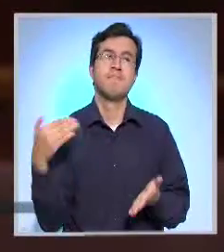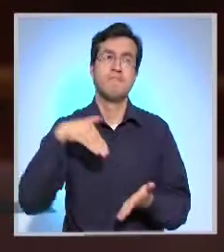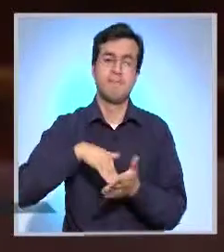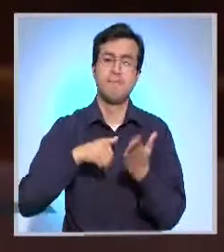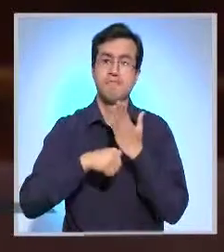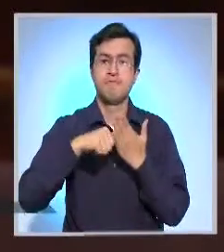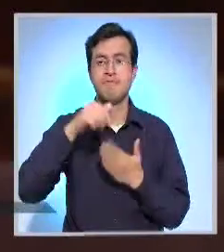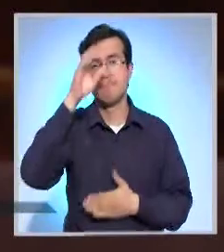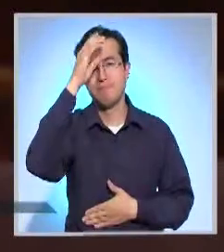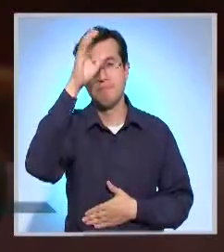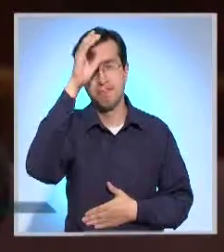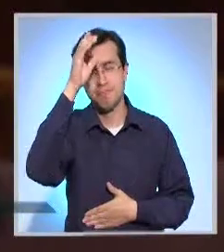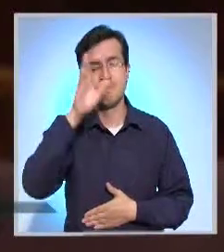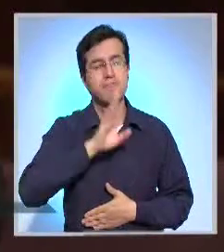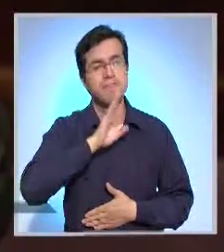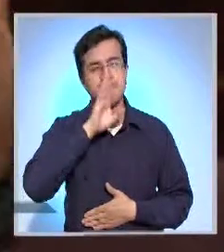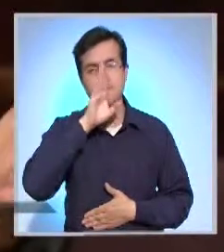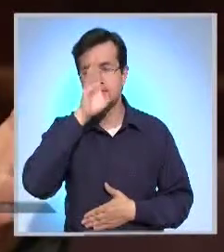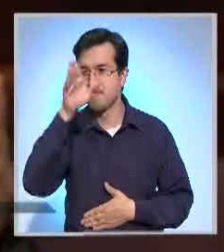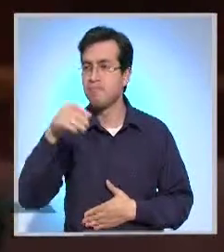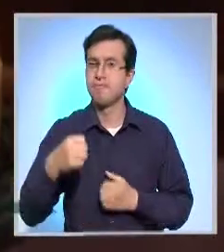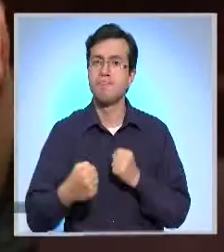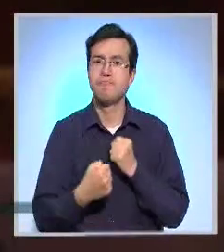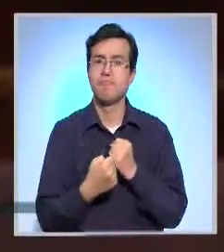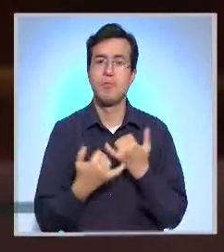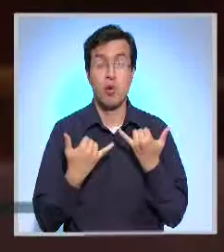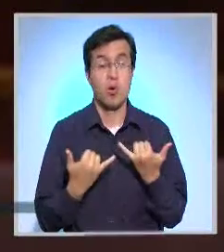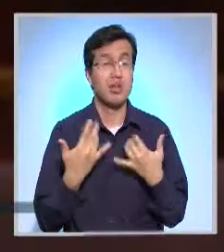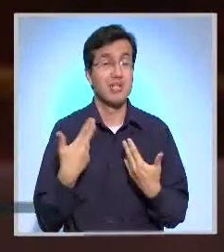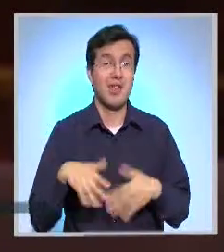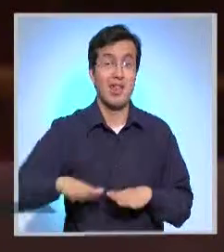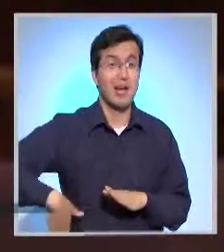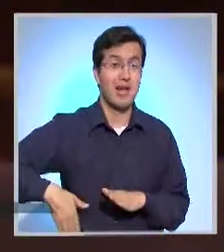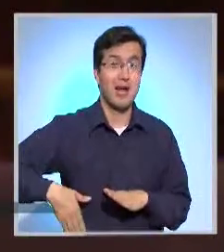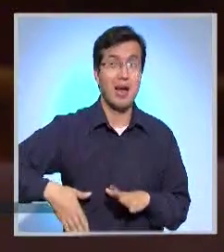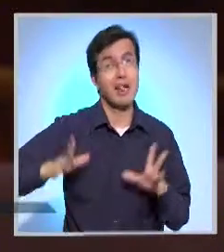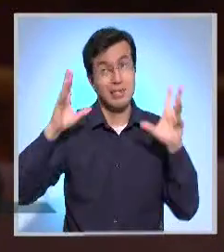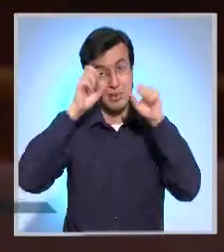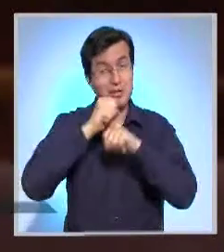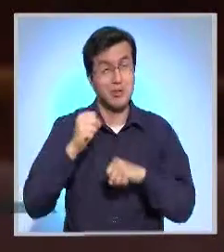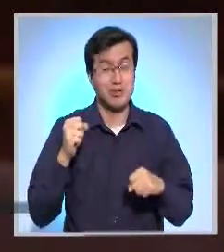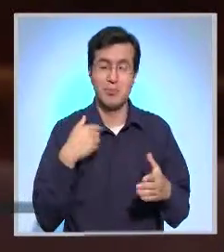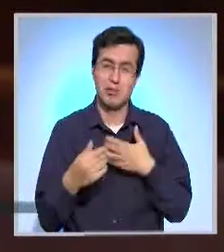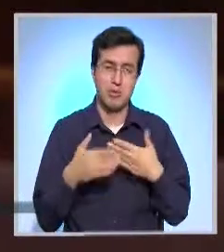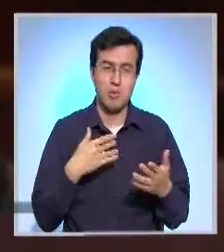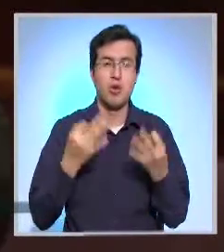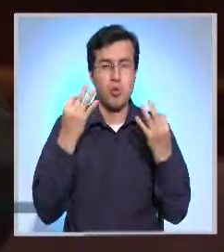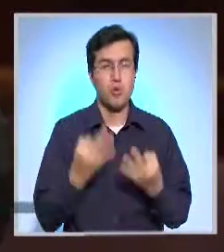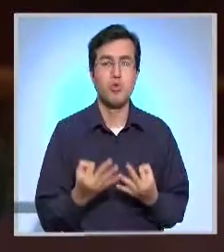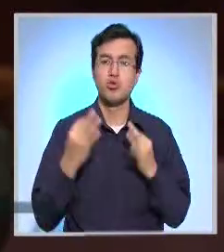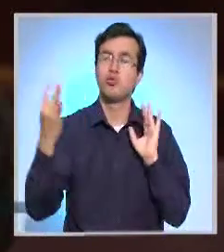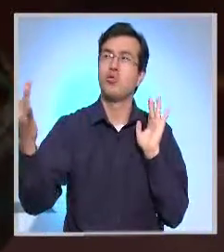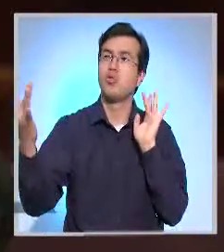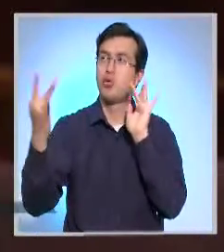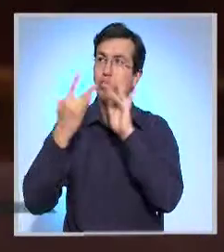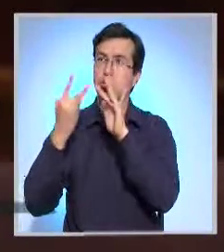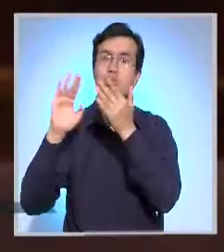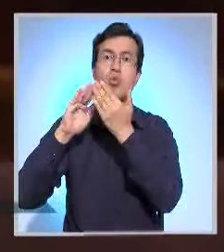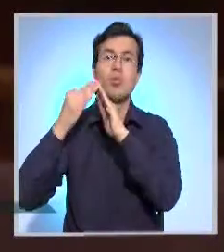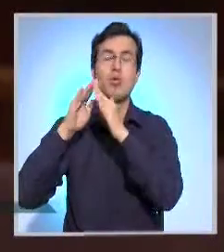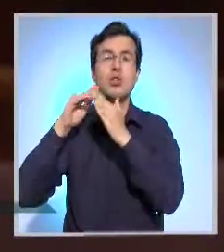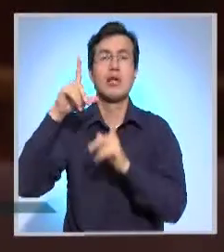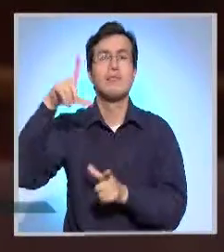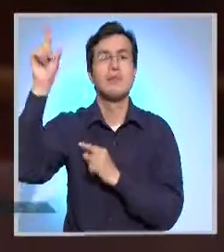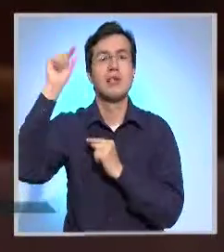Cultura que ha venido ahora a estas horas, que es un poco tarde, pero que son efectivamente las horas en las cuales nuestra comunidad migrante puede